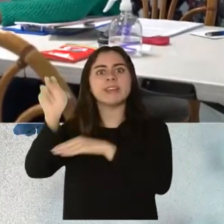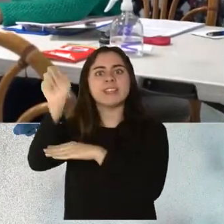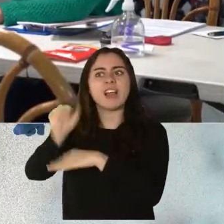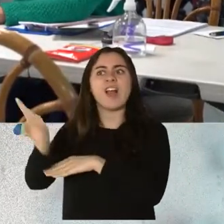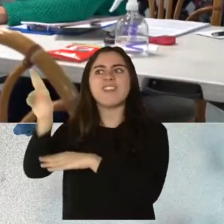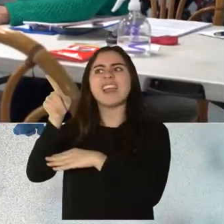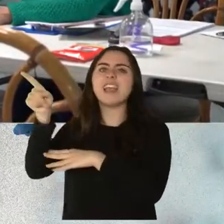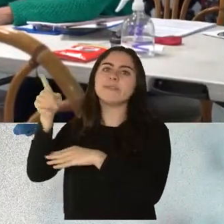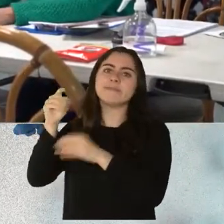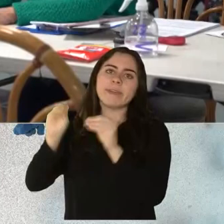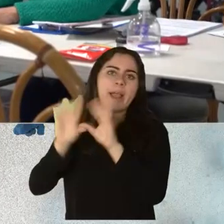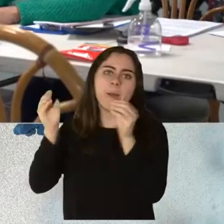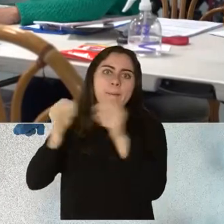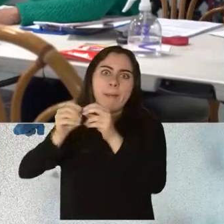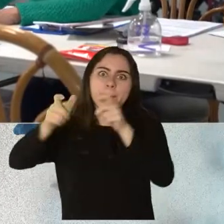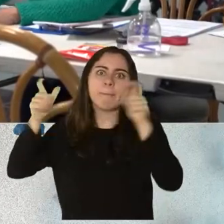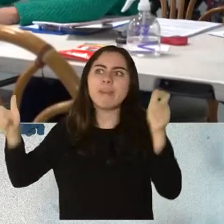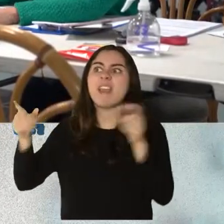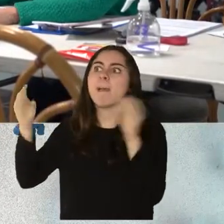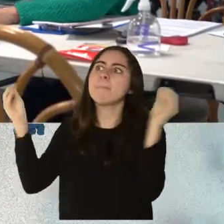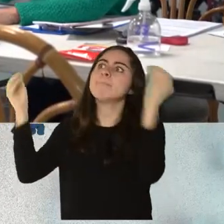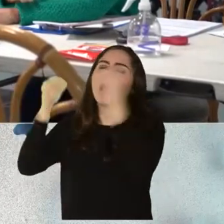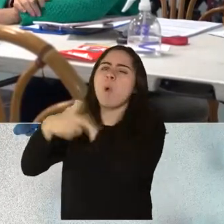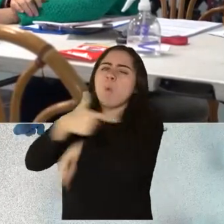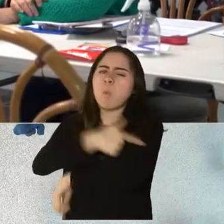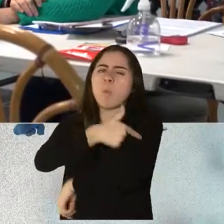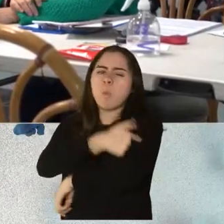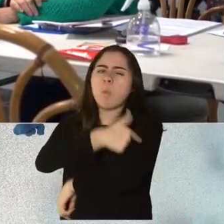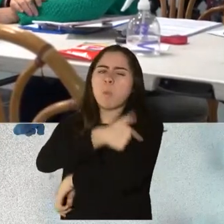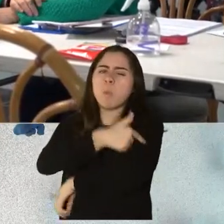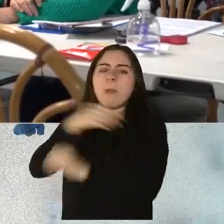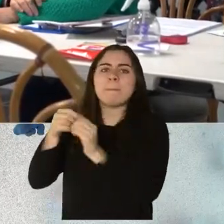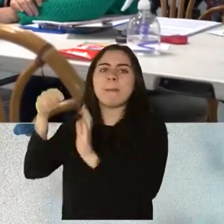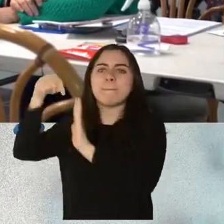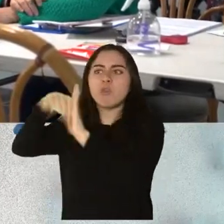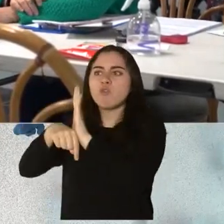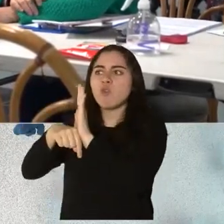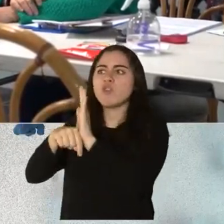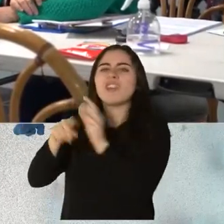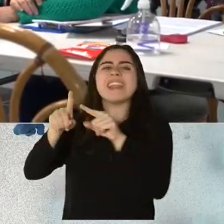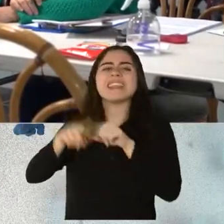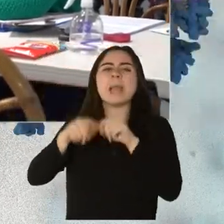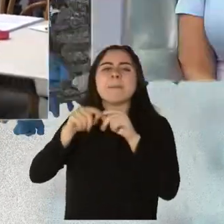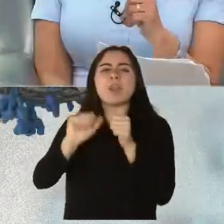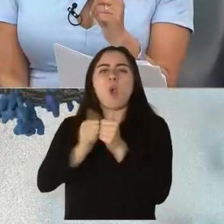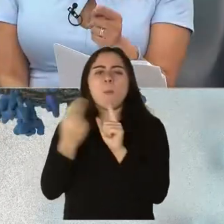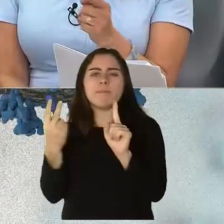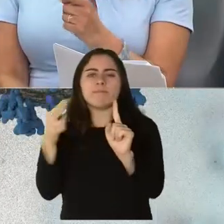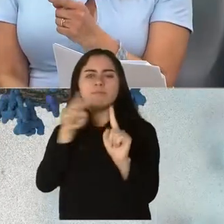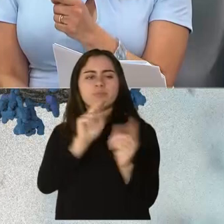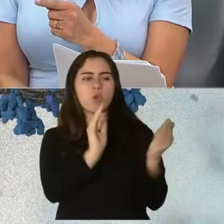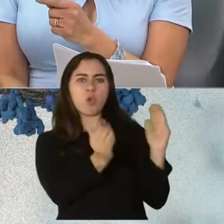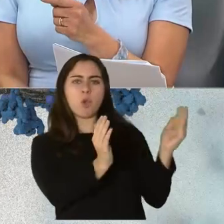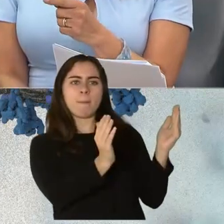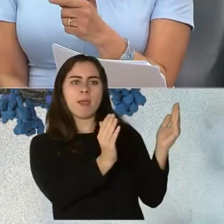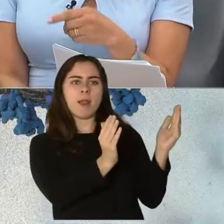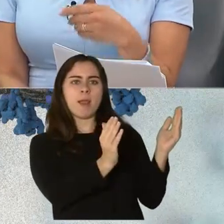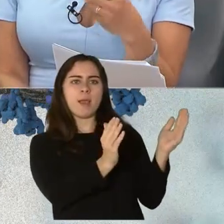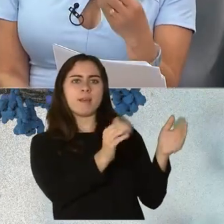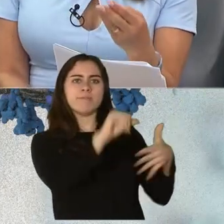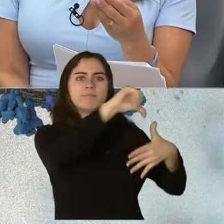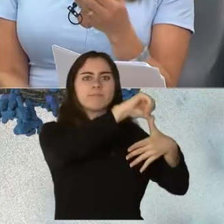una mayor cantidad de personas vacunadas. Claro, es una ventaja, verá, también que hayan comenzado antes, porque